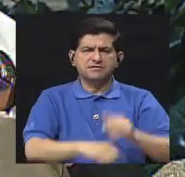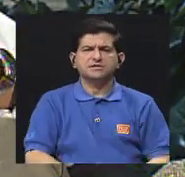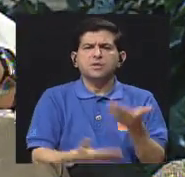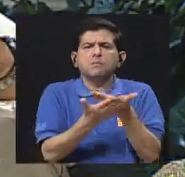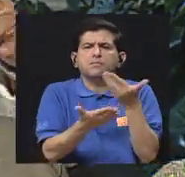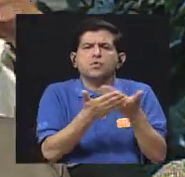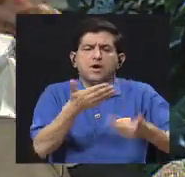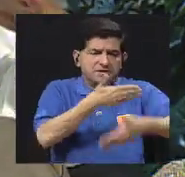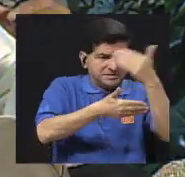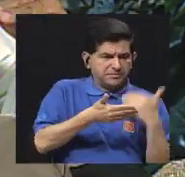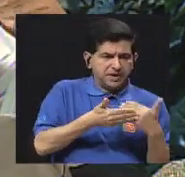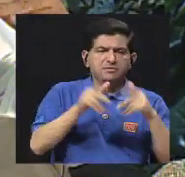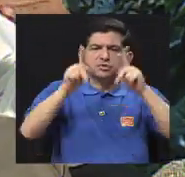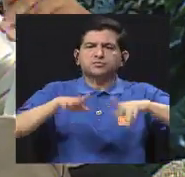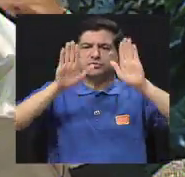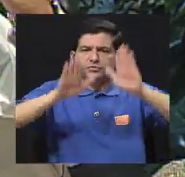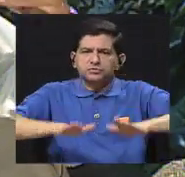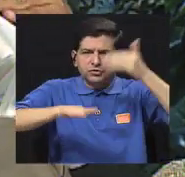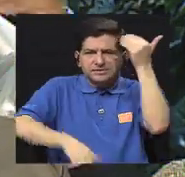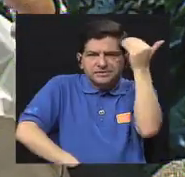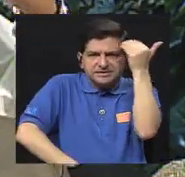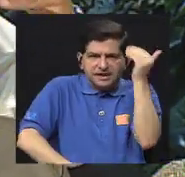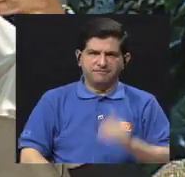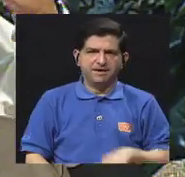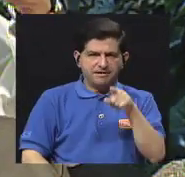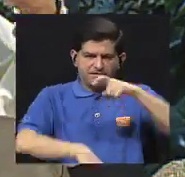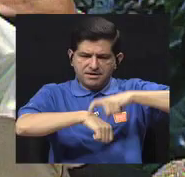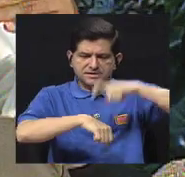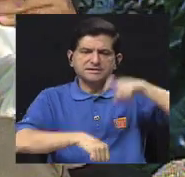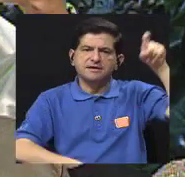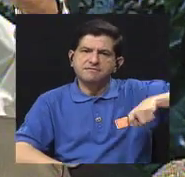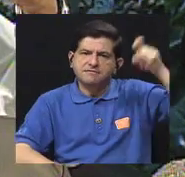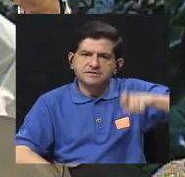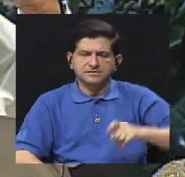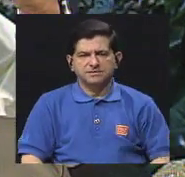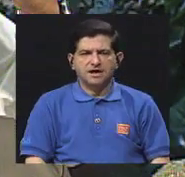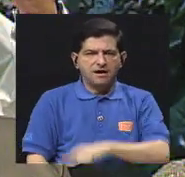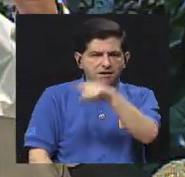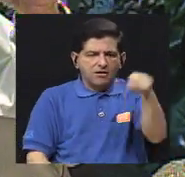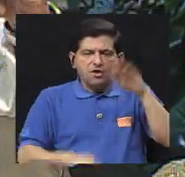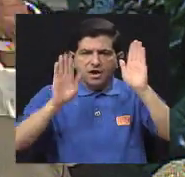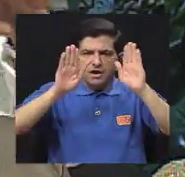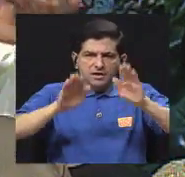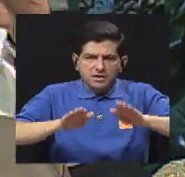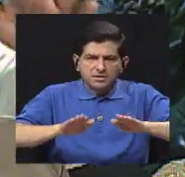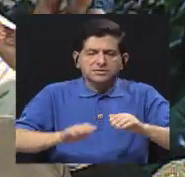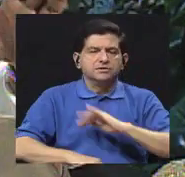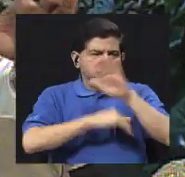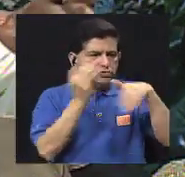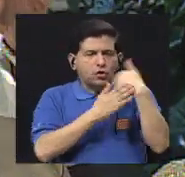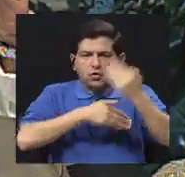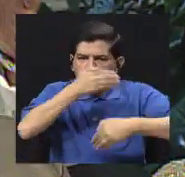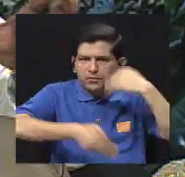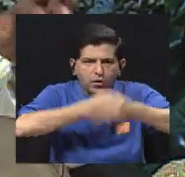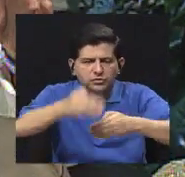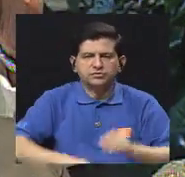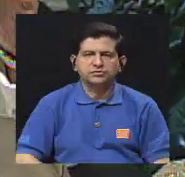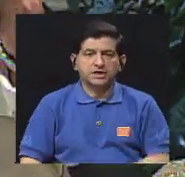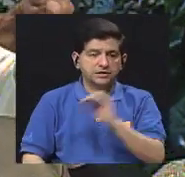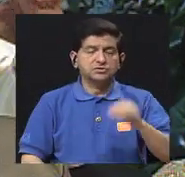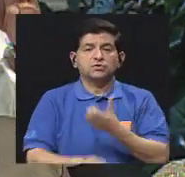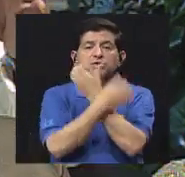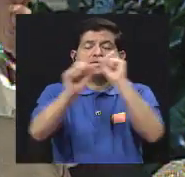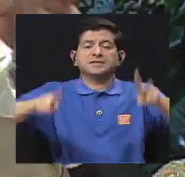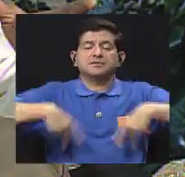simulacros, para que la gente esté tranquila, que sepa hacer en el momento que lo necesita, todos los pasos a seguir y cómo observar